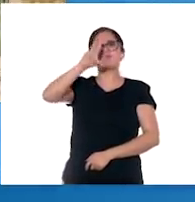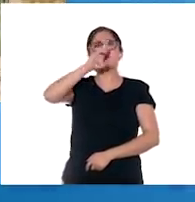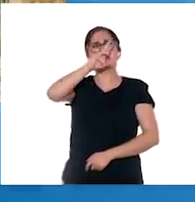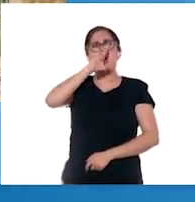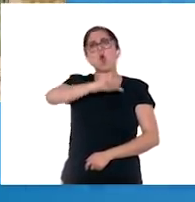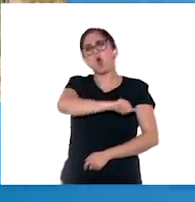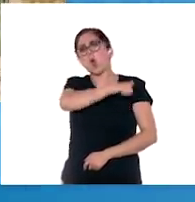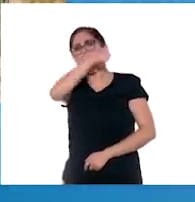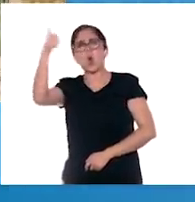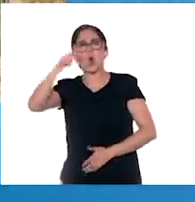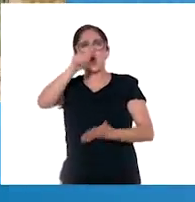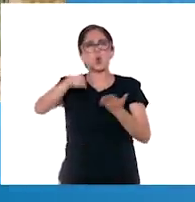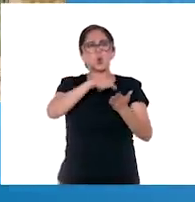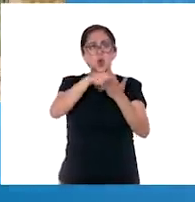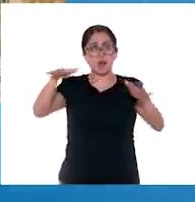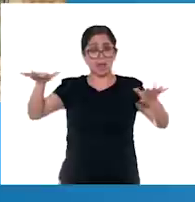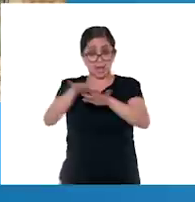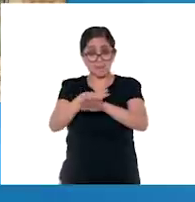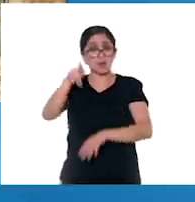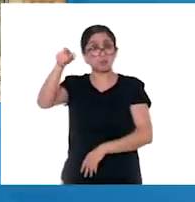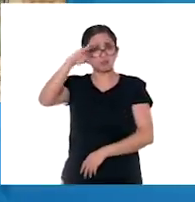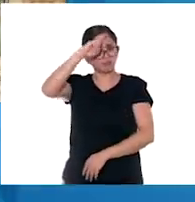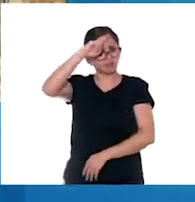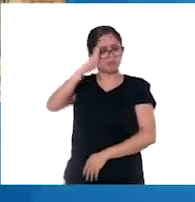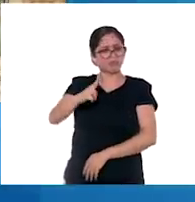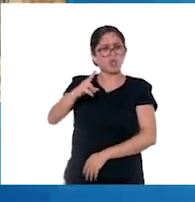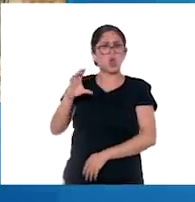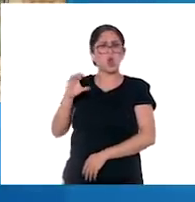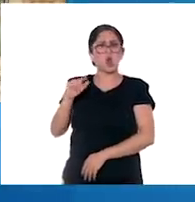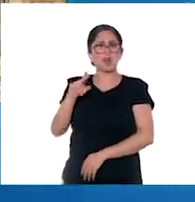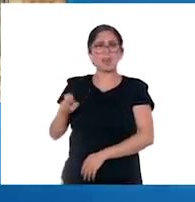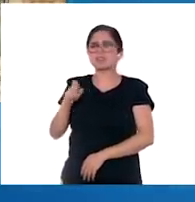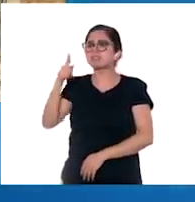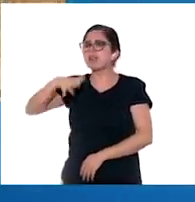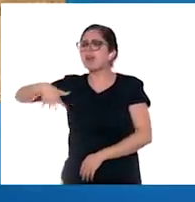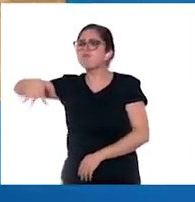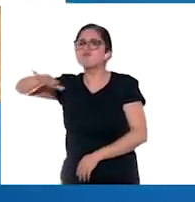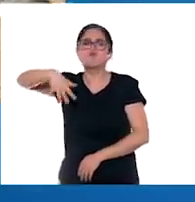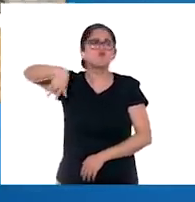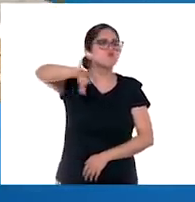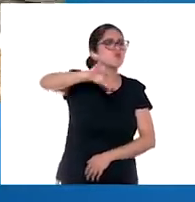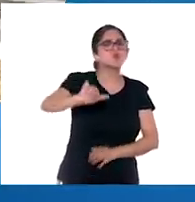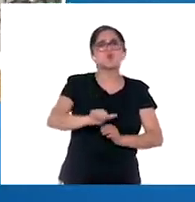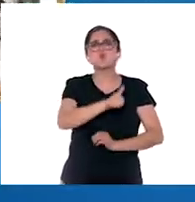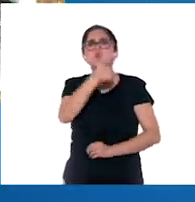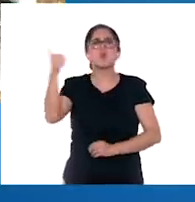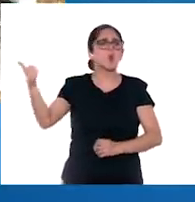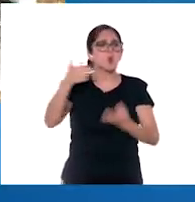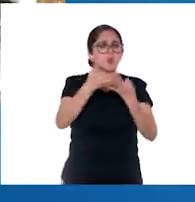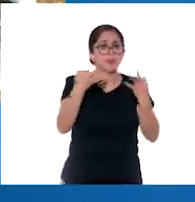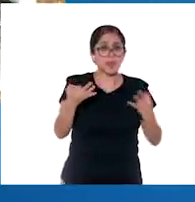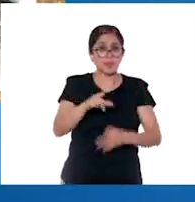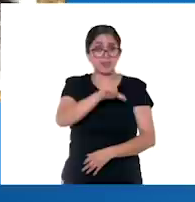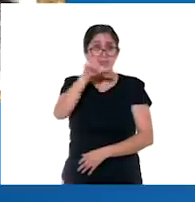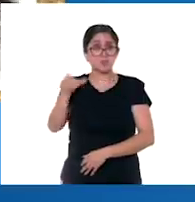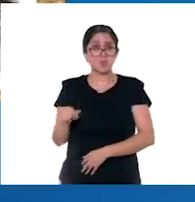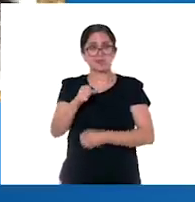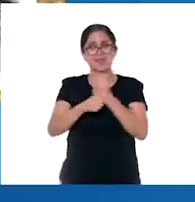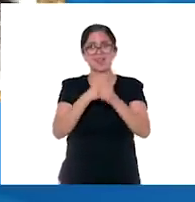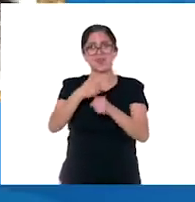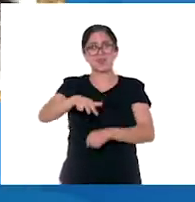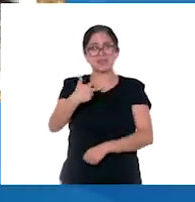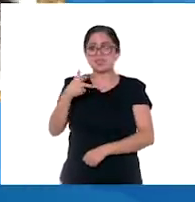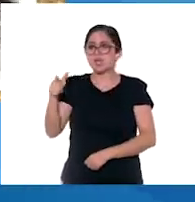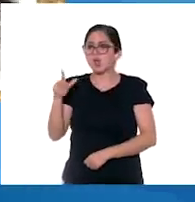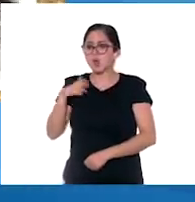zarpar. A pesar de la prohibición, Cortés decidió irse de la isla en busca de nuevas tierras. Comenzaba el año 13 Conejo, cuando la expedición de